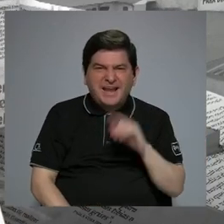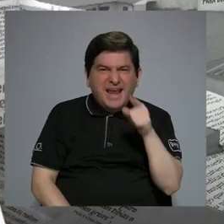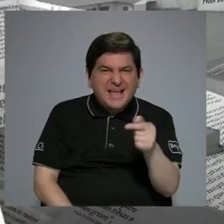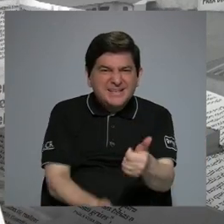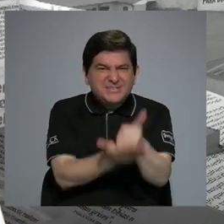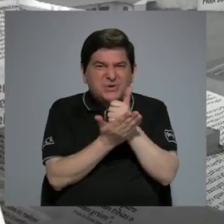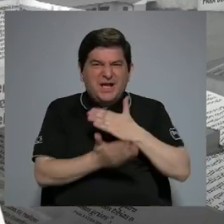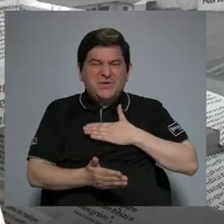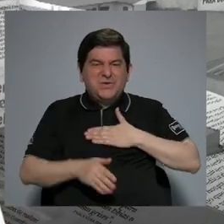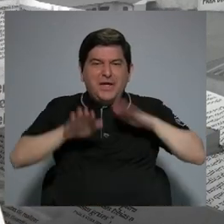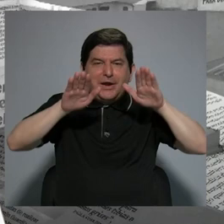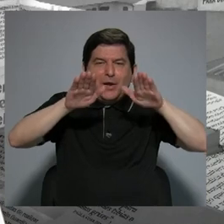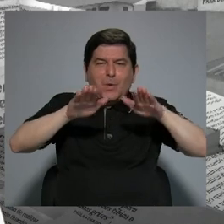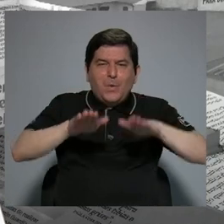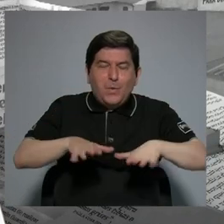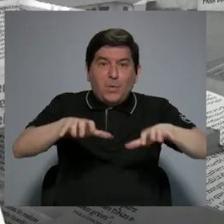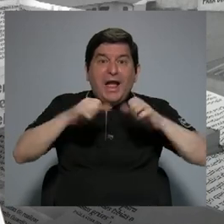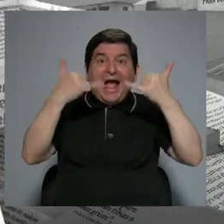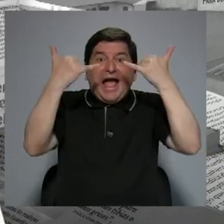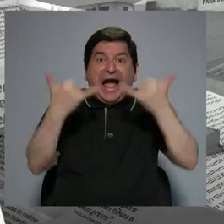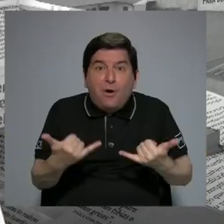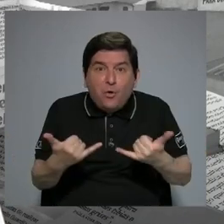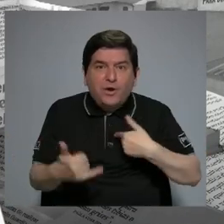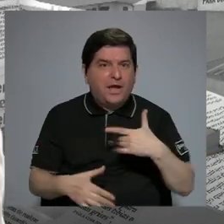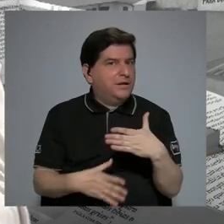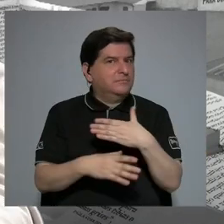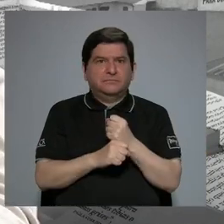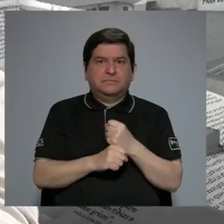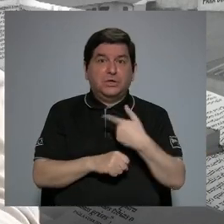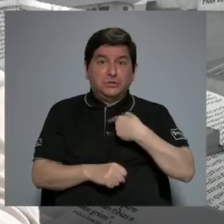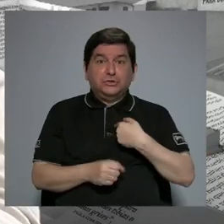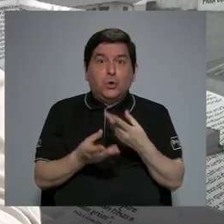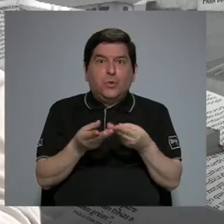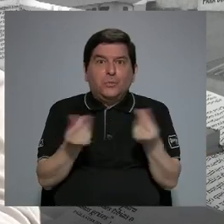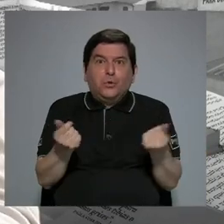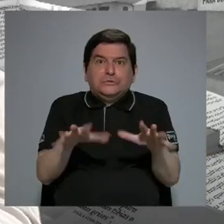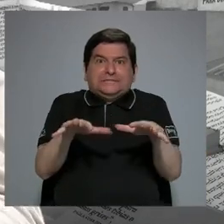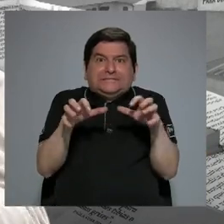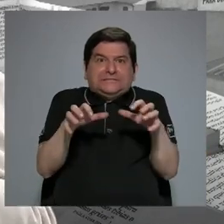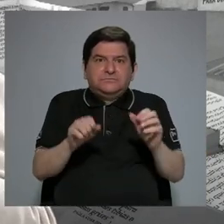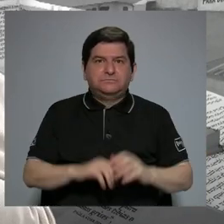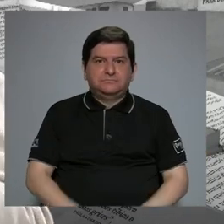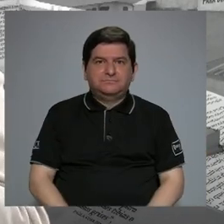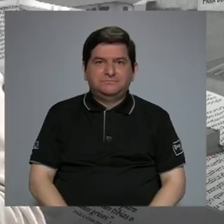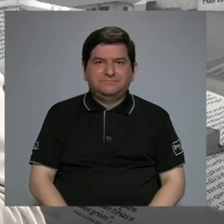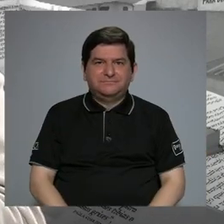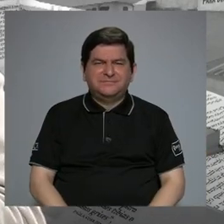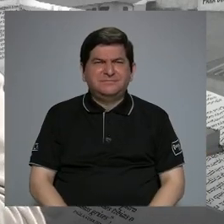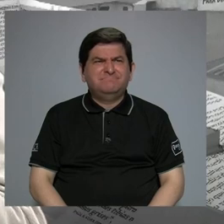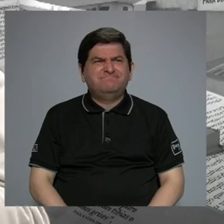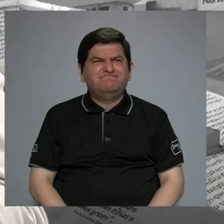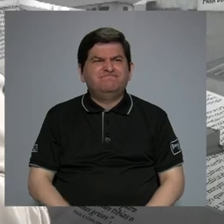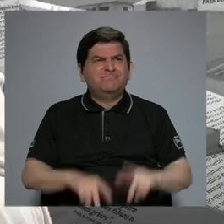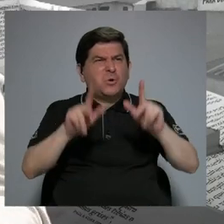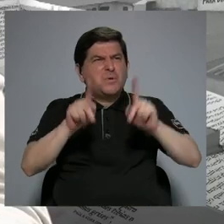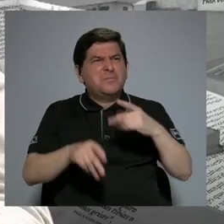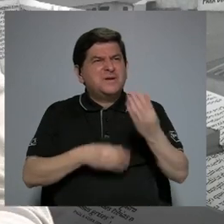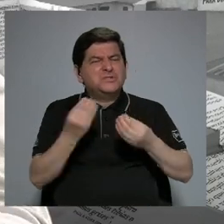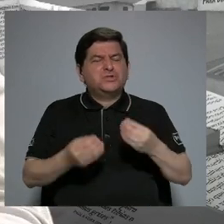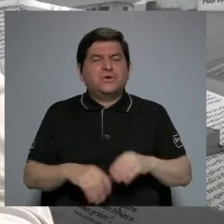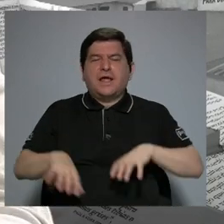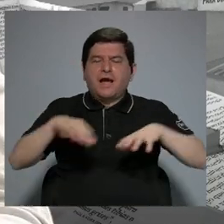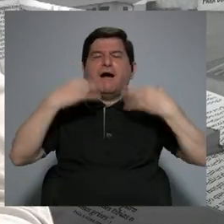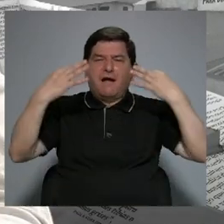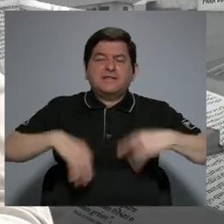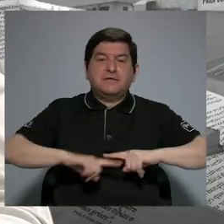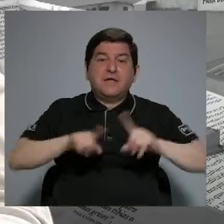me ayudaba a alivianar el estrés, ahora yo no lo hago porque me causa estrés. Entonces, algo que podemos hacer como individuos, sí, el ejercicio y